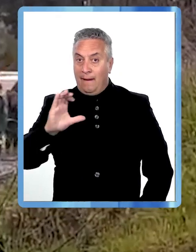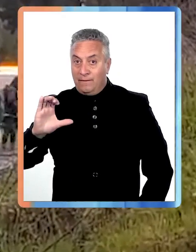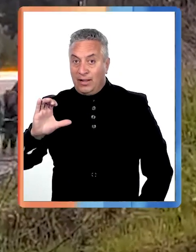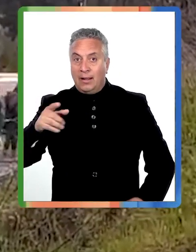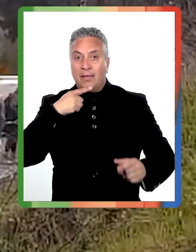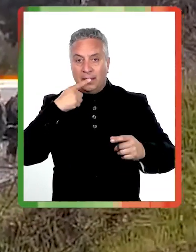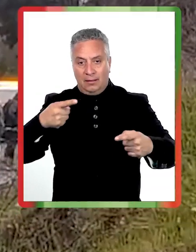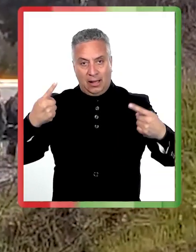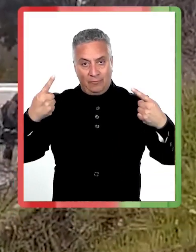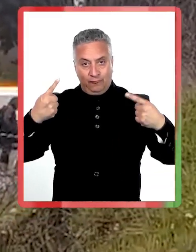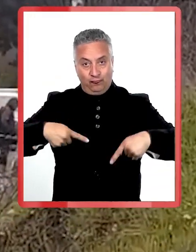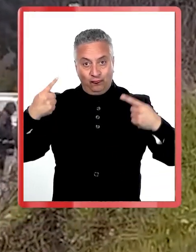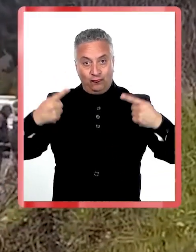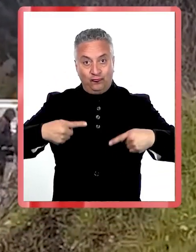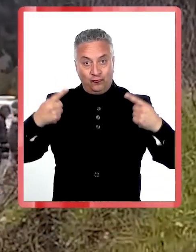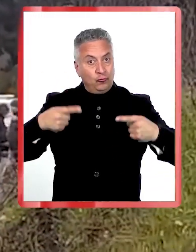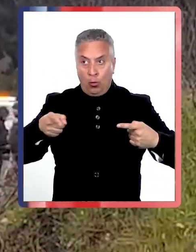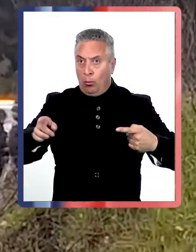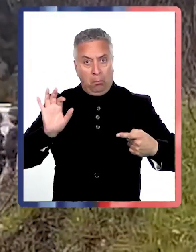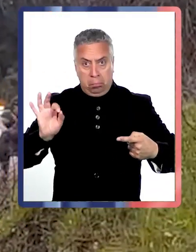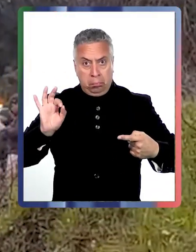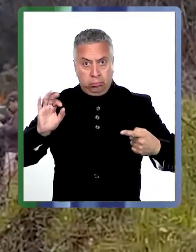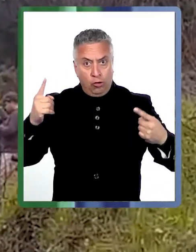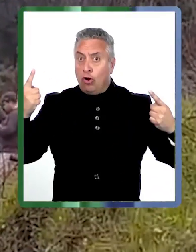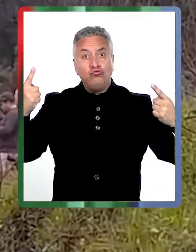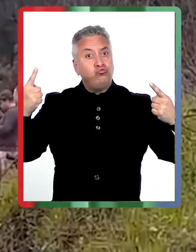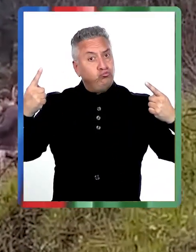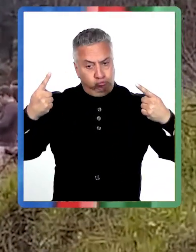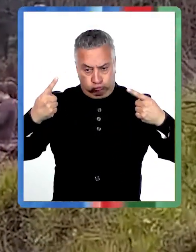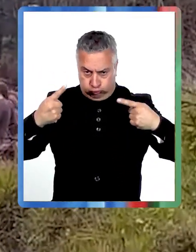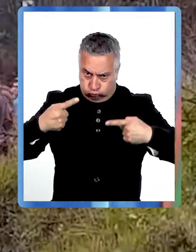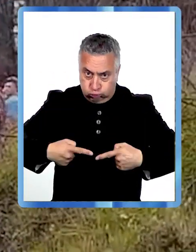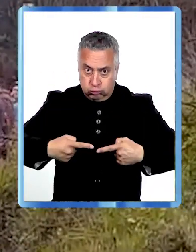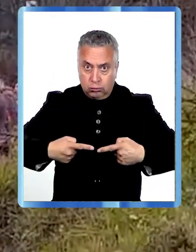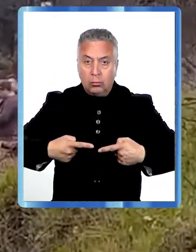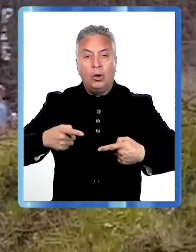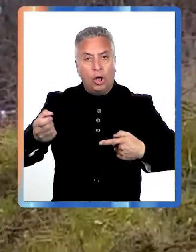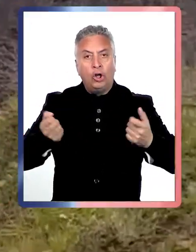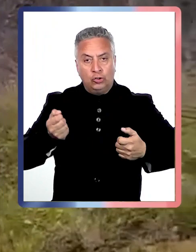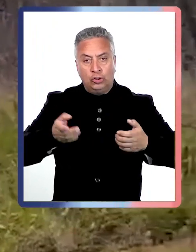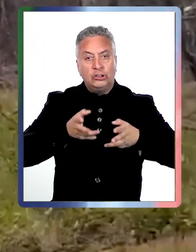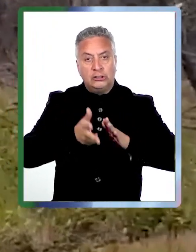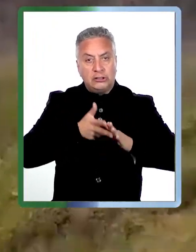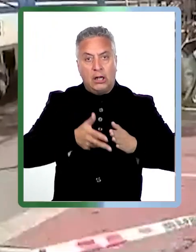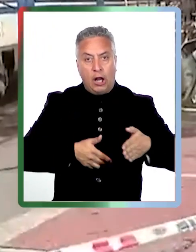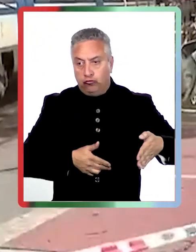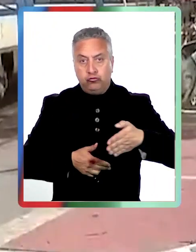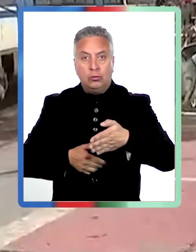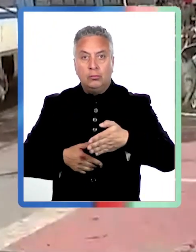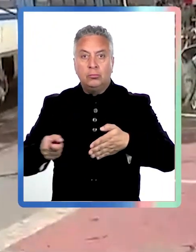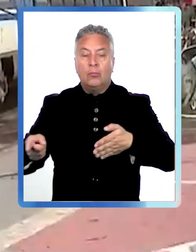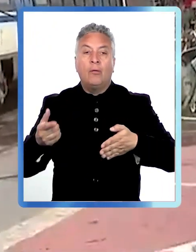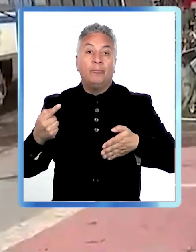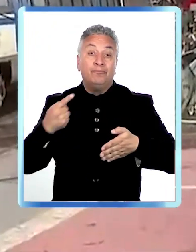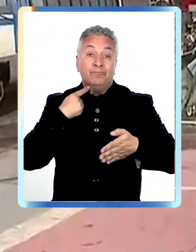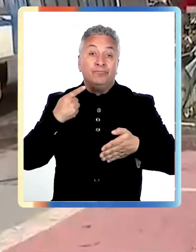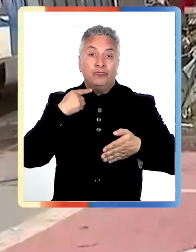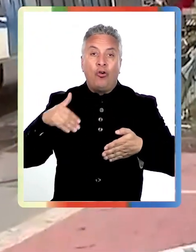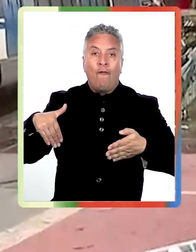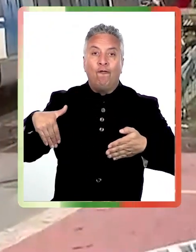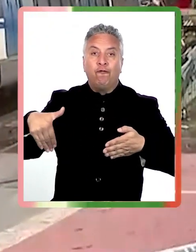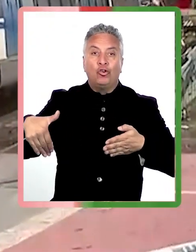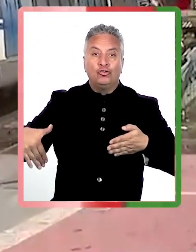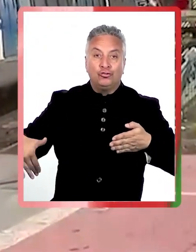estaban operativas y cerradas al momento del cruce del tren. Todas las víctimas iban en el bus, que tenía la revisión técnica